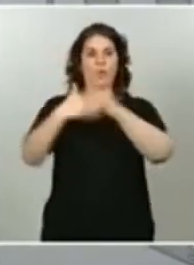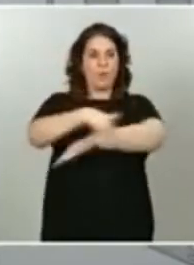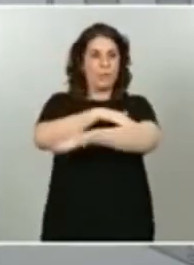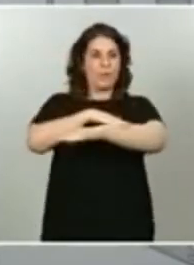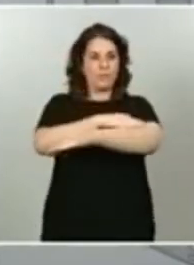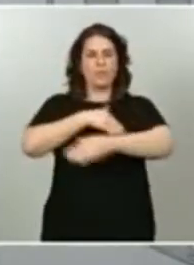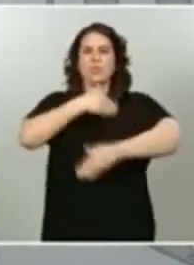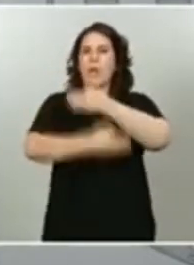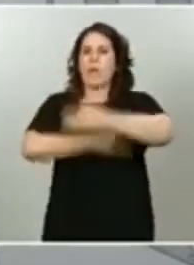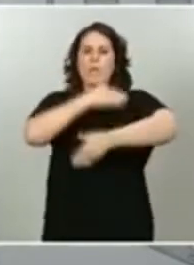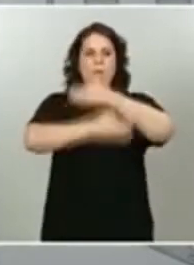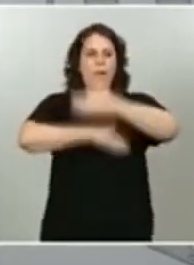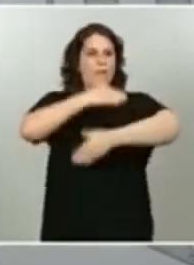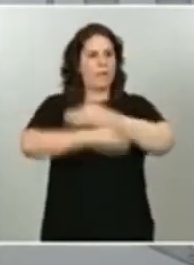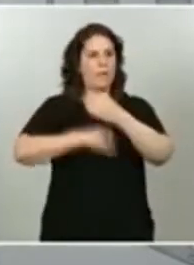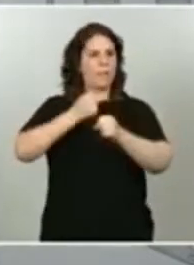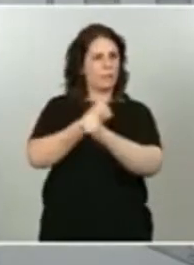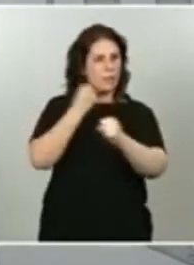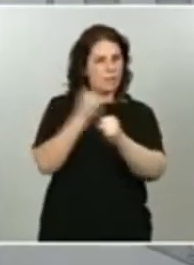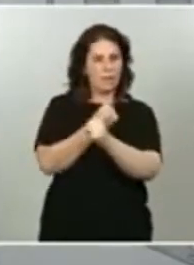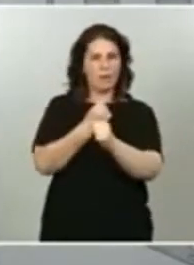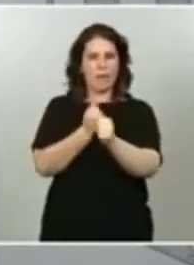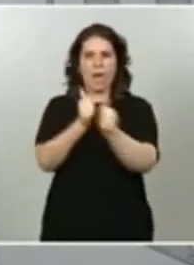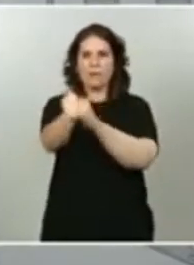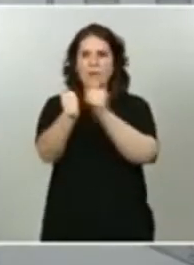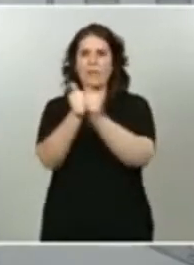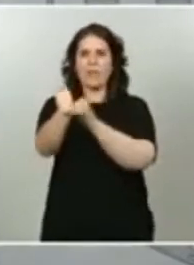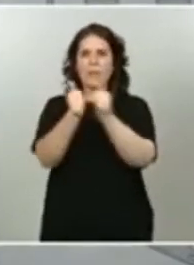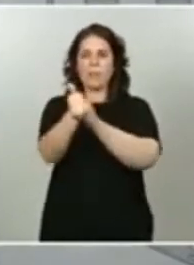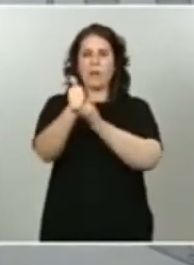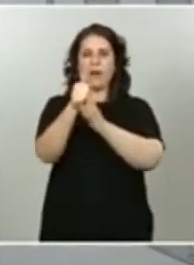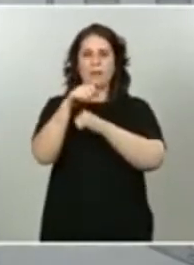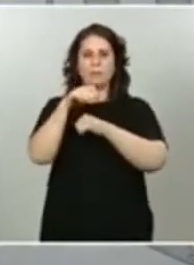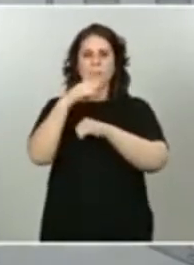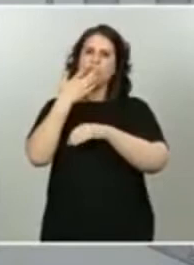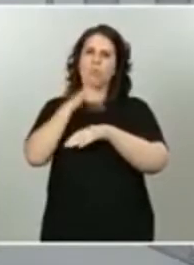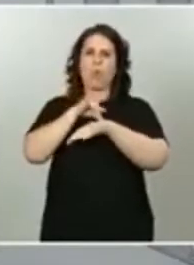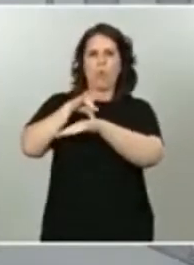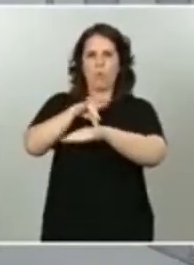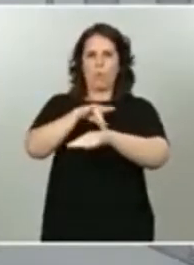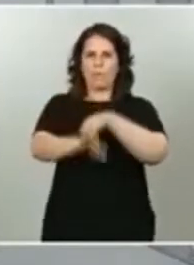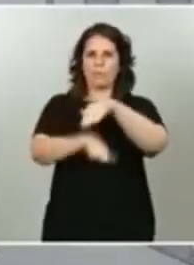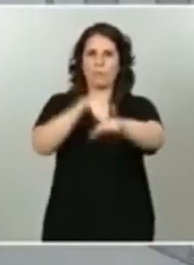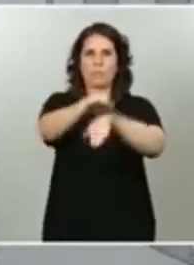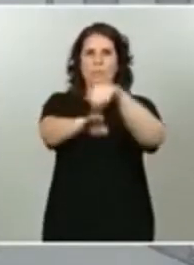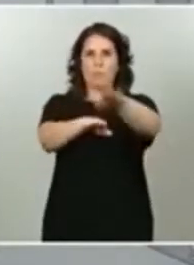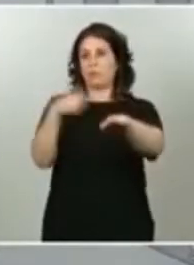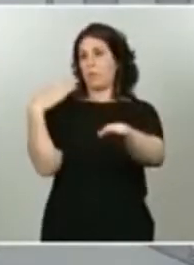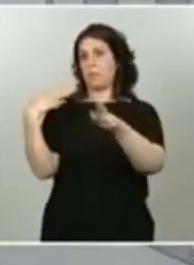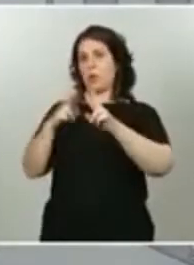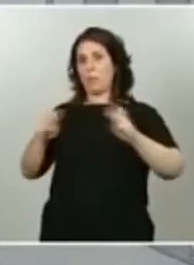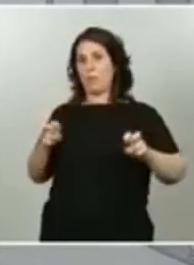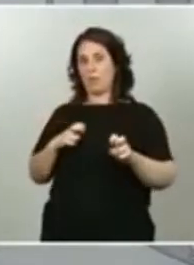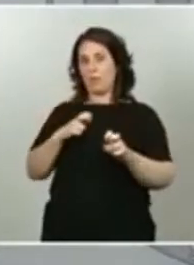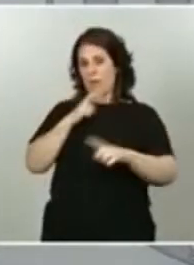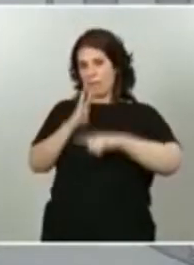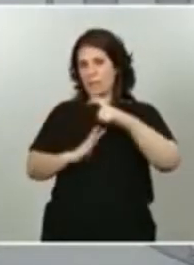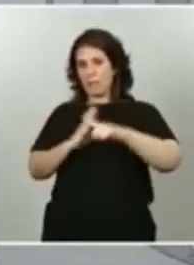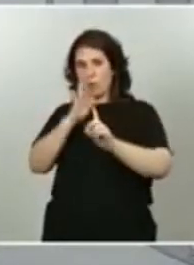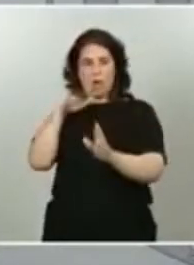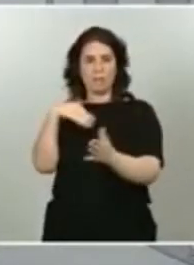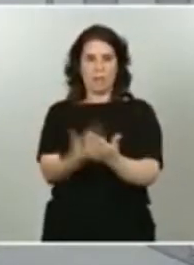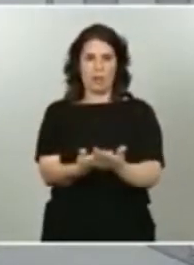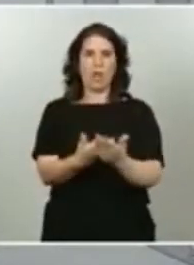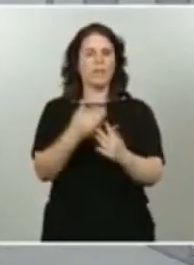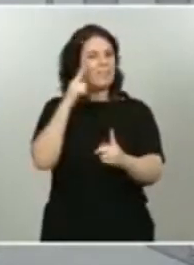trabajando, anticipándonos en esa hoja de ruta que teníamos desde el comienzo de la legislatura para reforzar nuestras